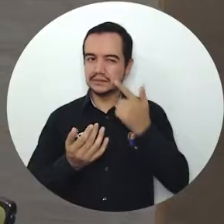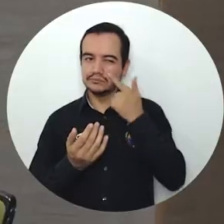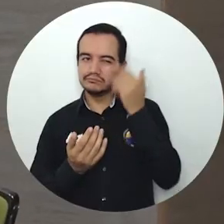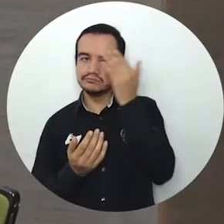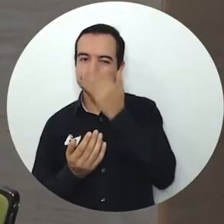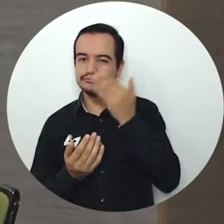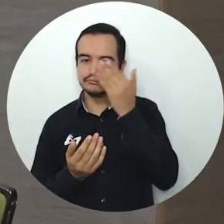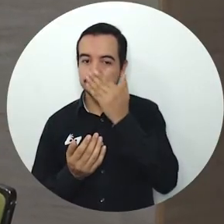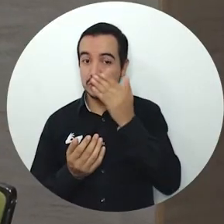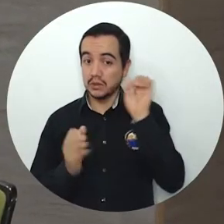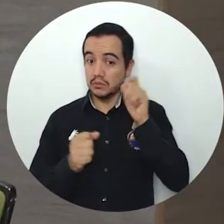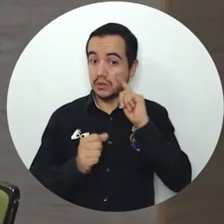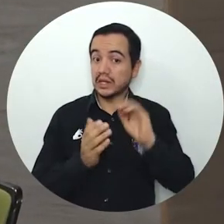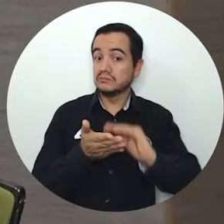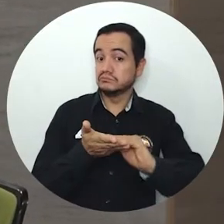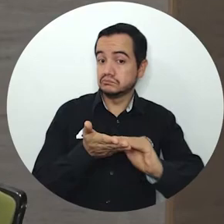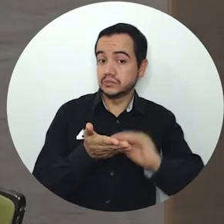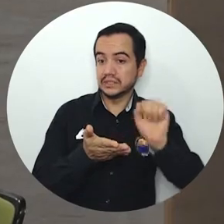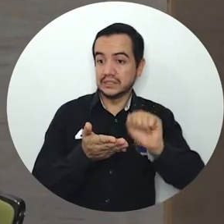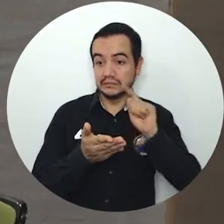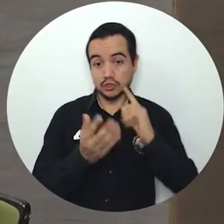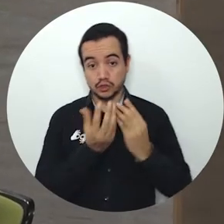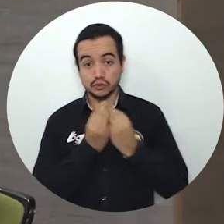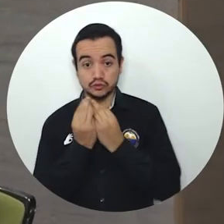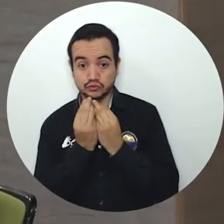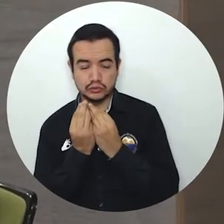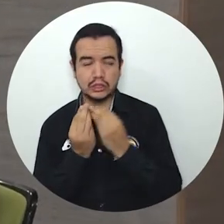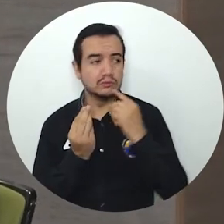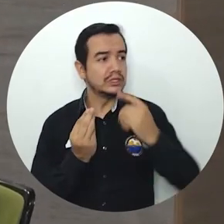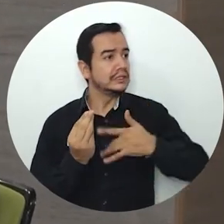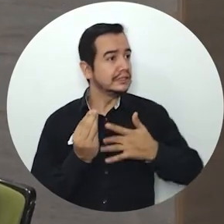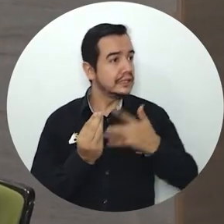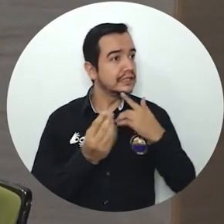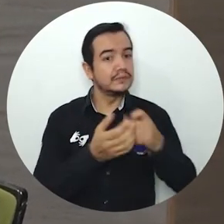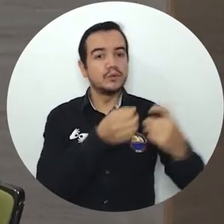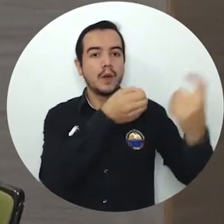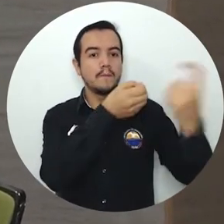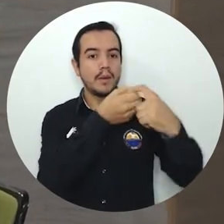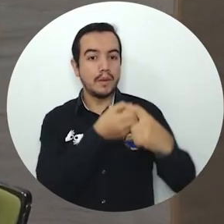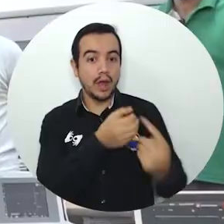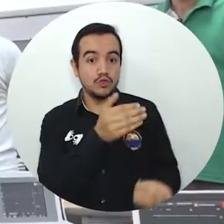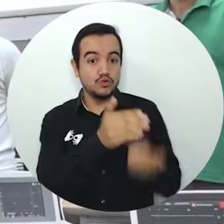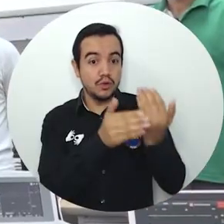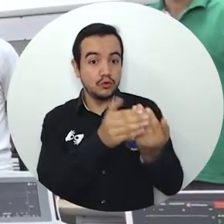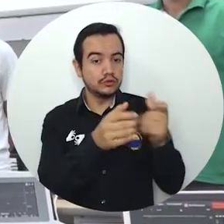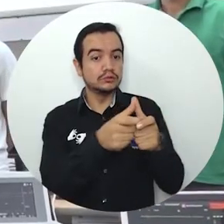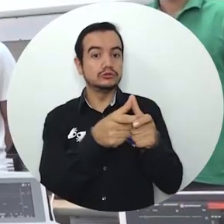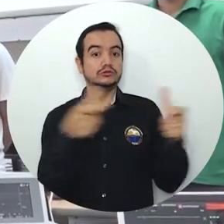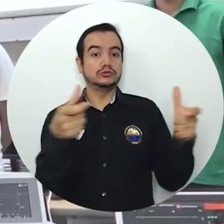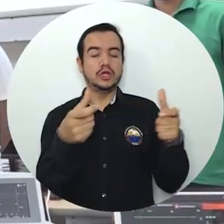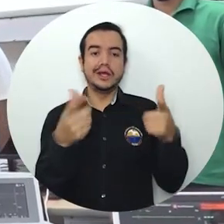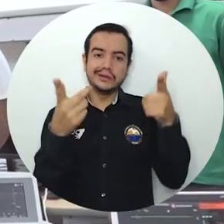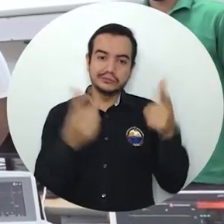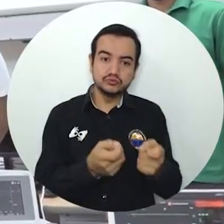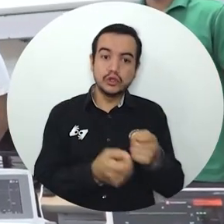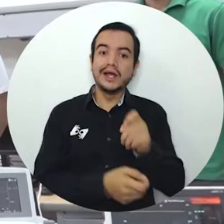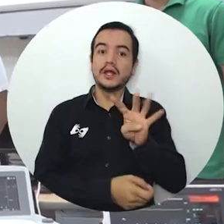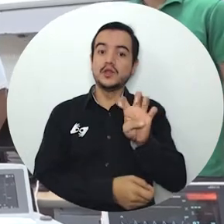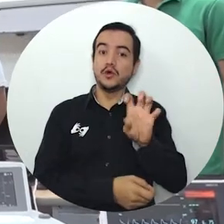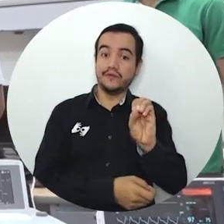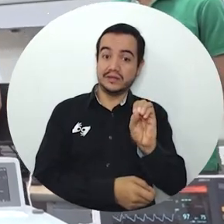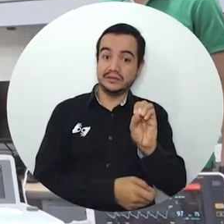de mejorarlo. Estamos todos muy contentos de esta nueva vinculación de los docentes que vienen, 90